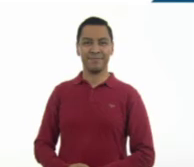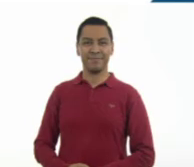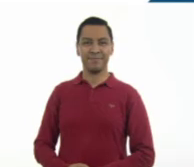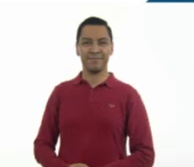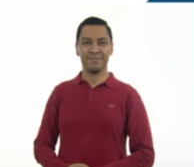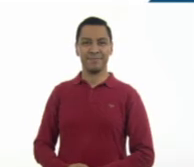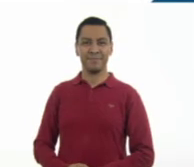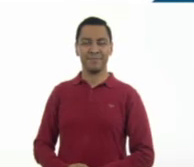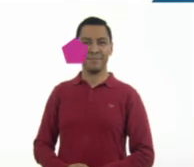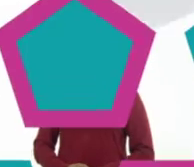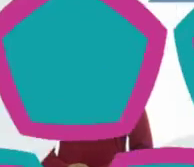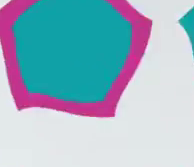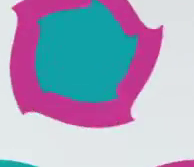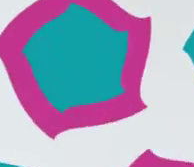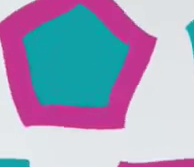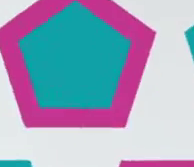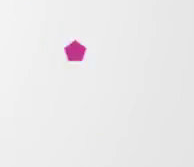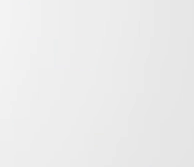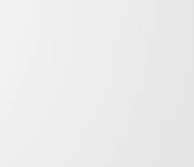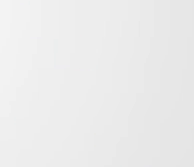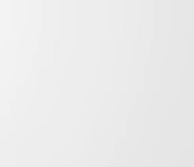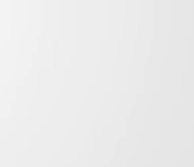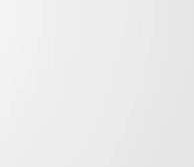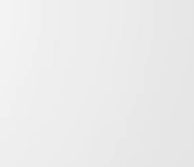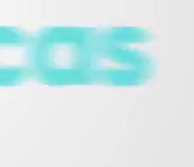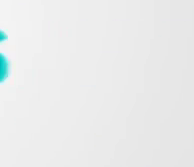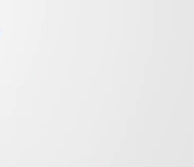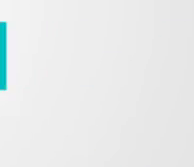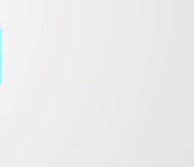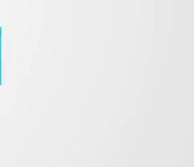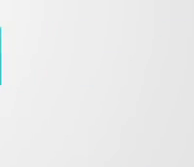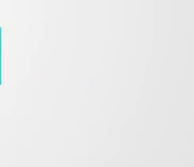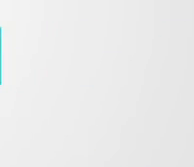.mx ¡Suscríbete